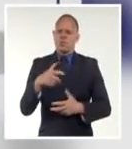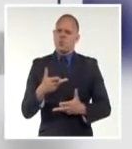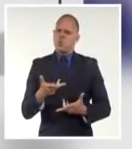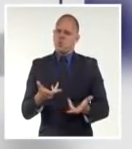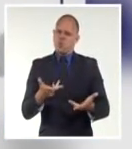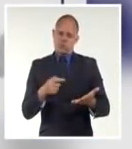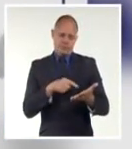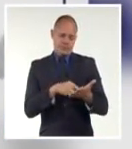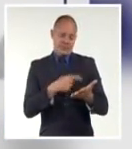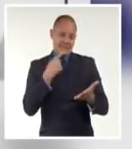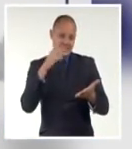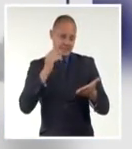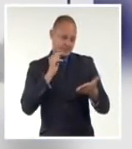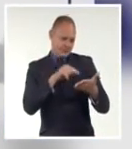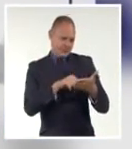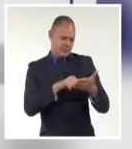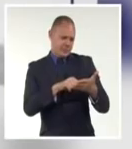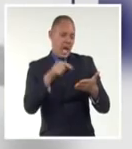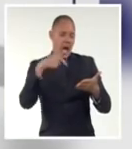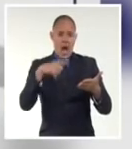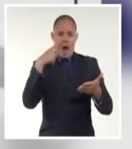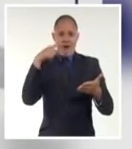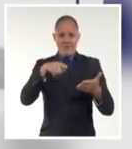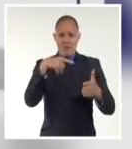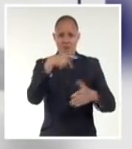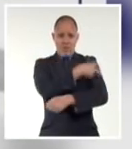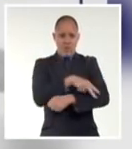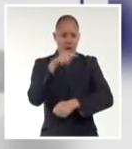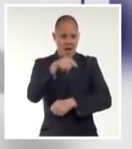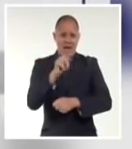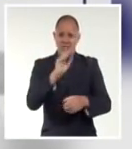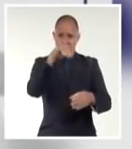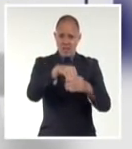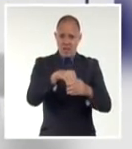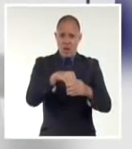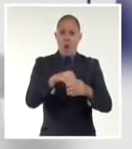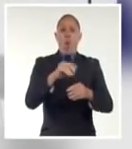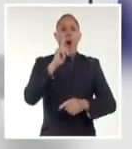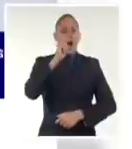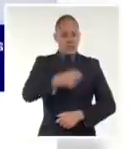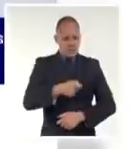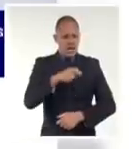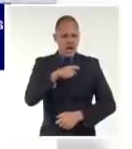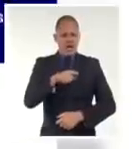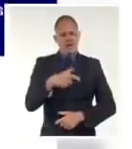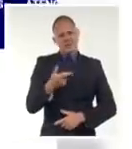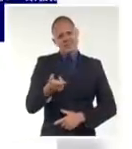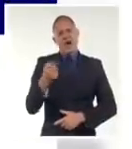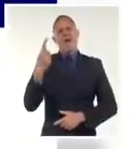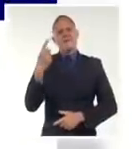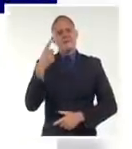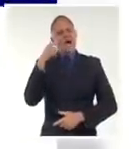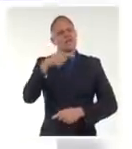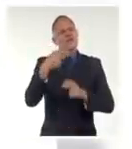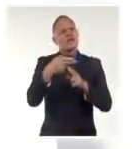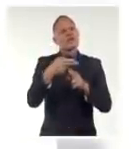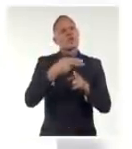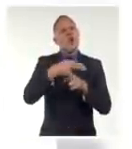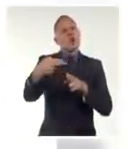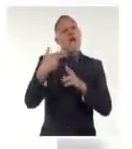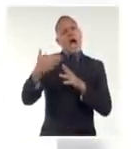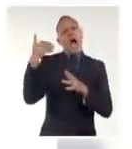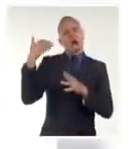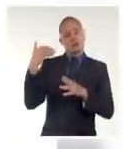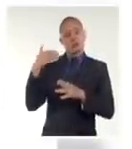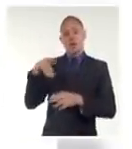la situación actual de Ucrania sin valorar detenidamente los justos reclamos de la Federación de Rusia a los Estados Unidos